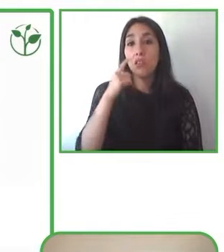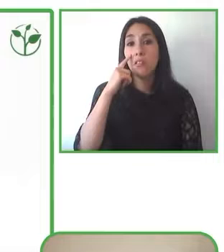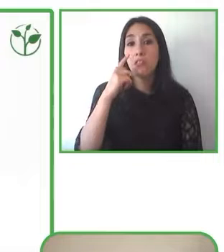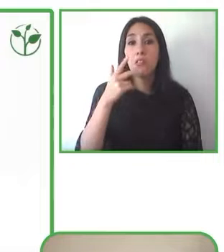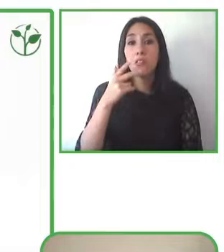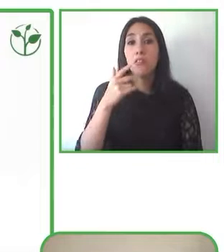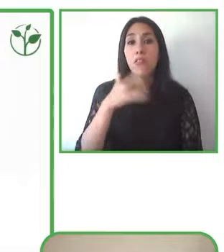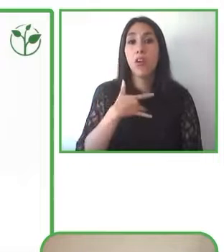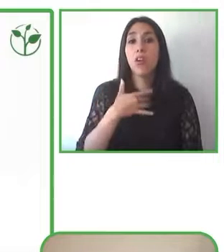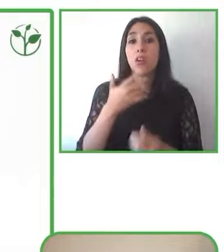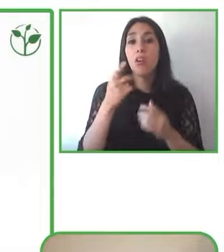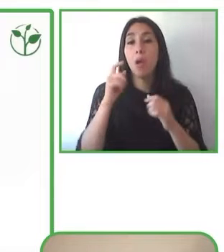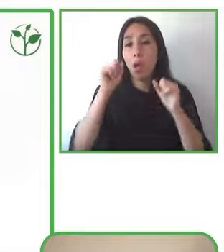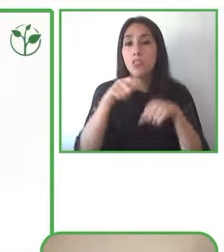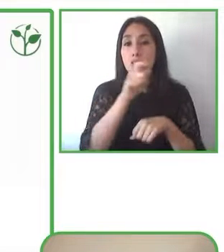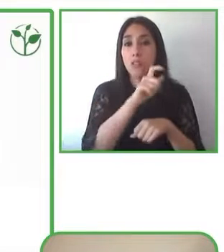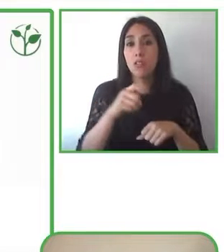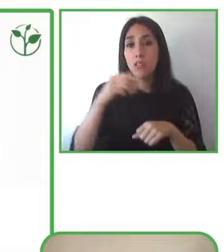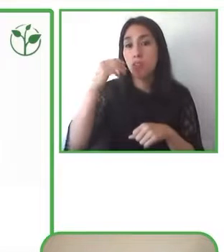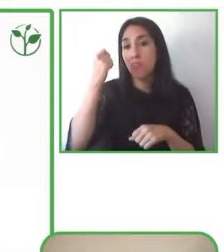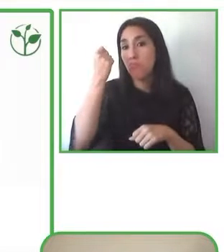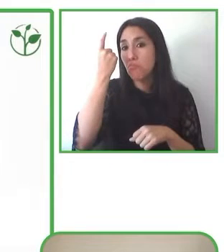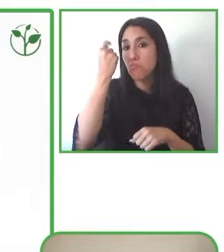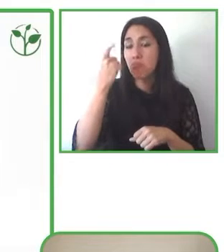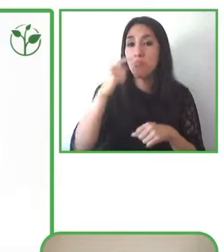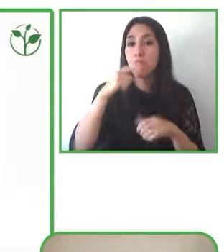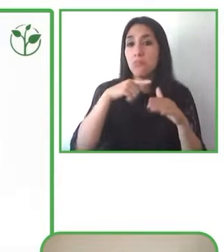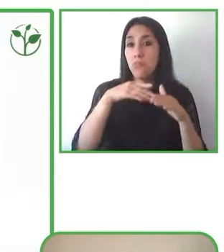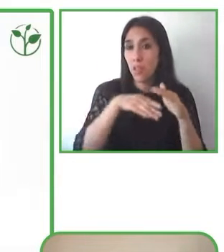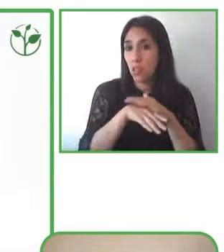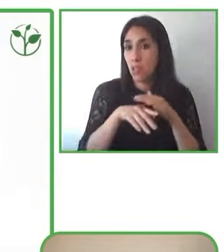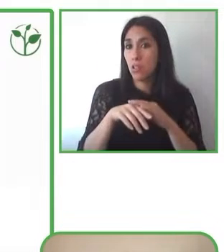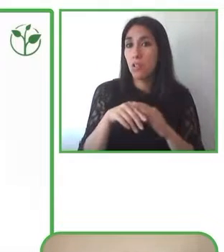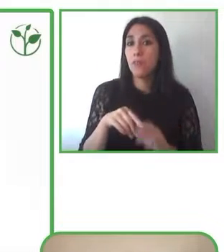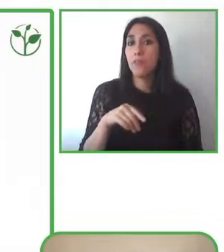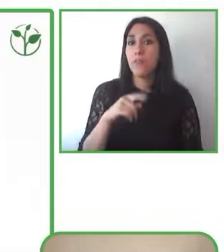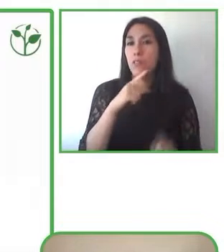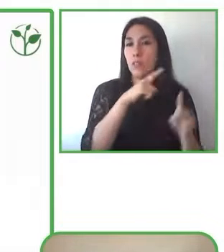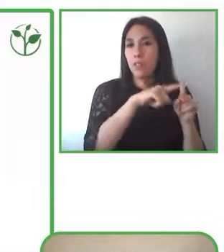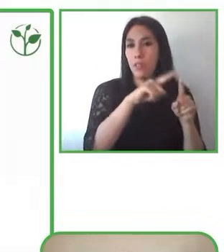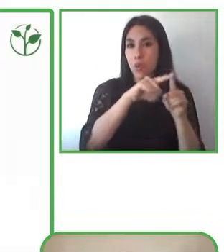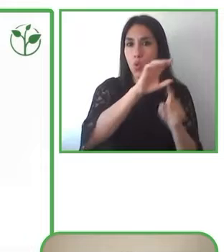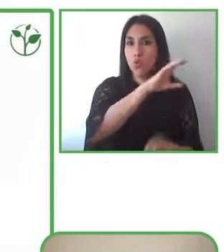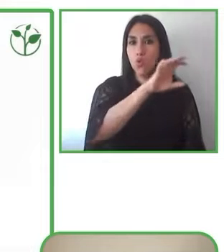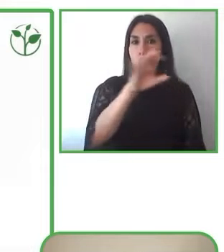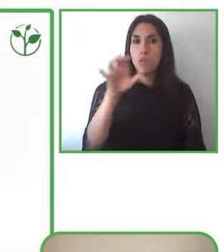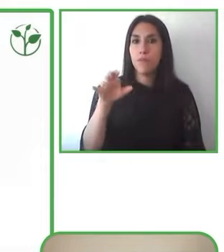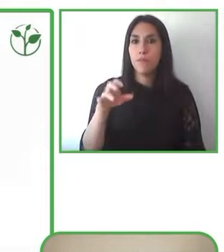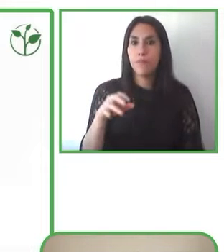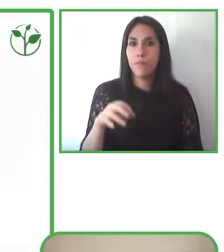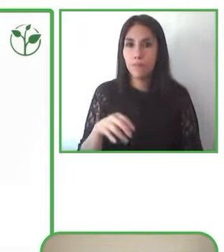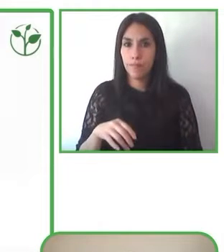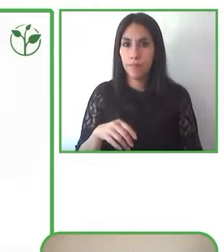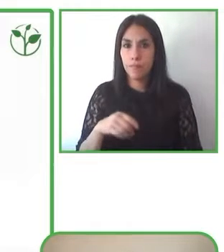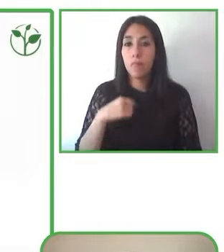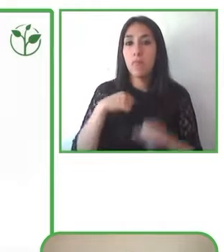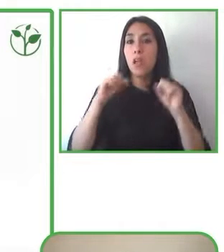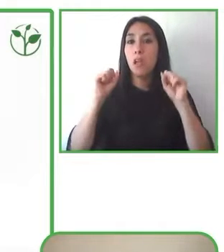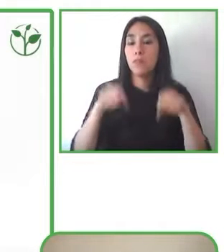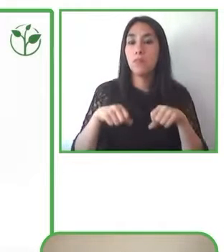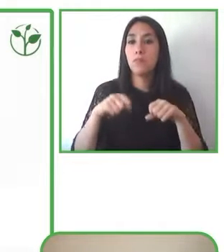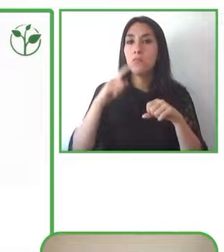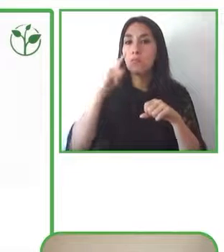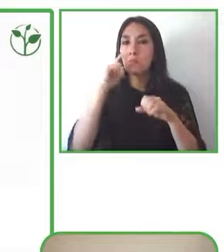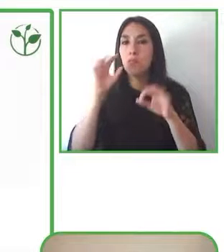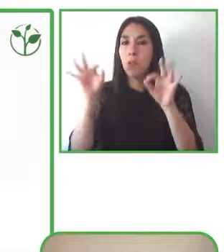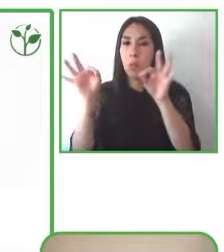en la variabilidad de países en los que en los que se puede explicar y se puede mejorar la